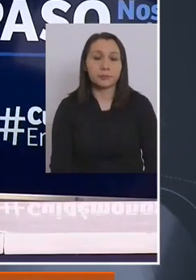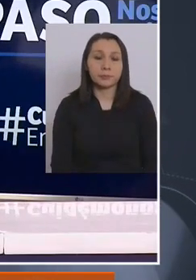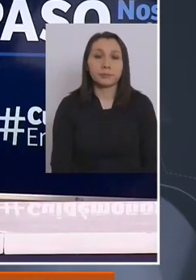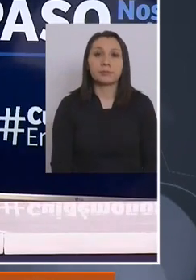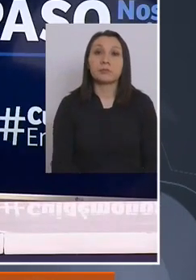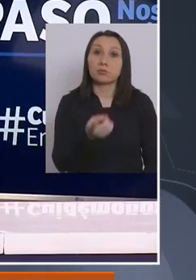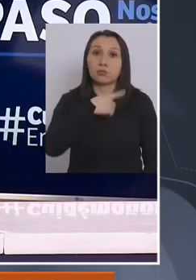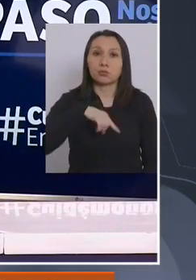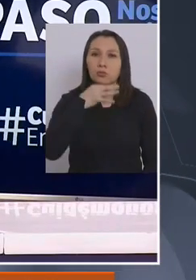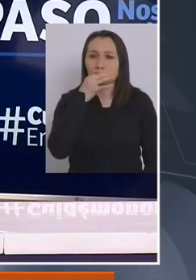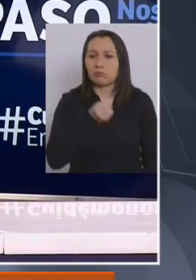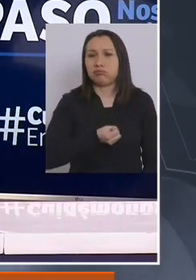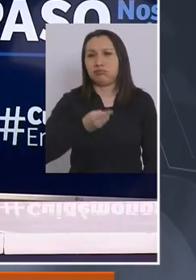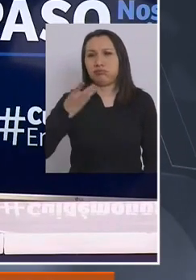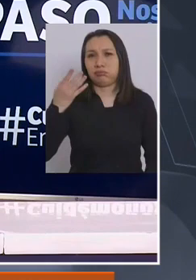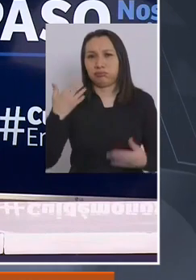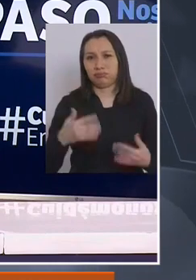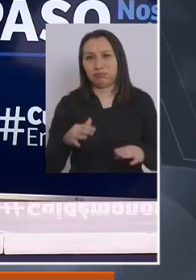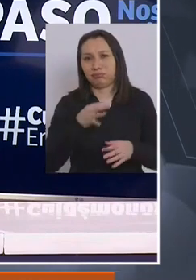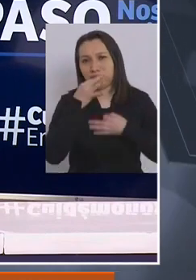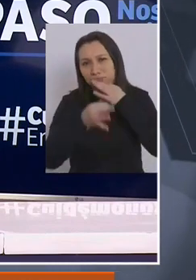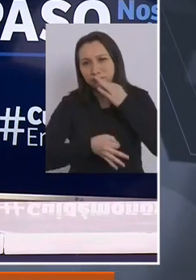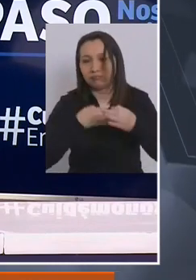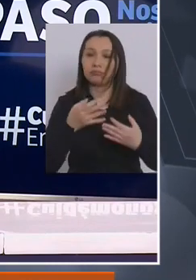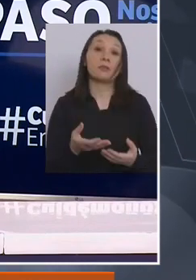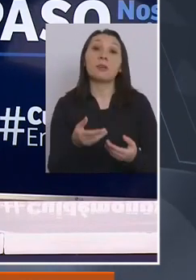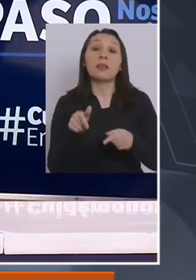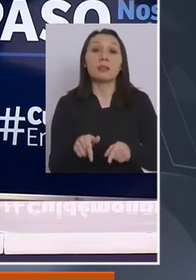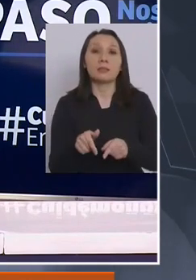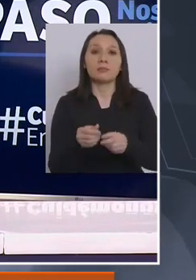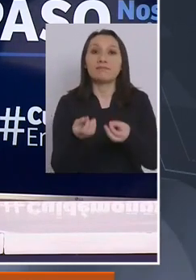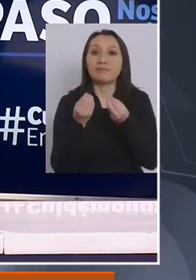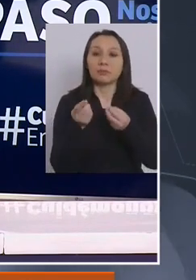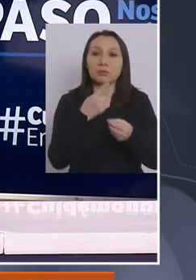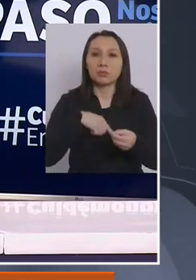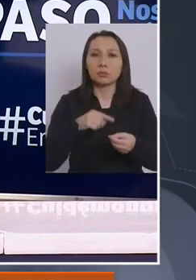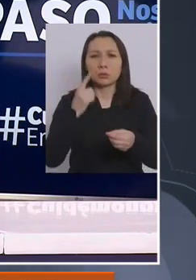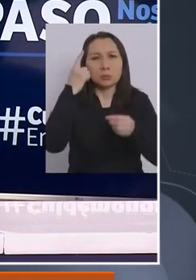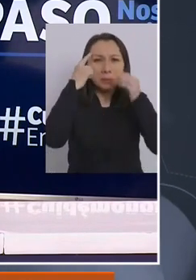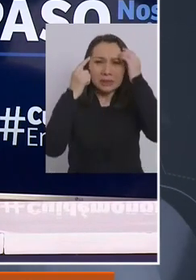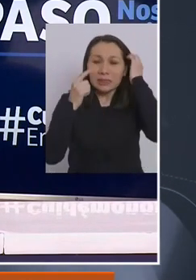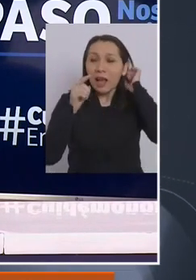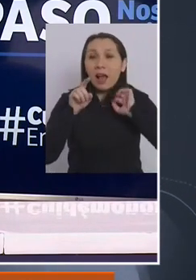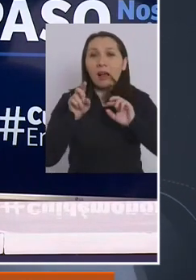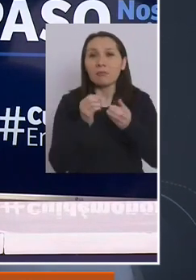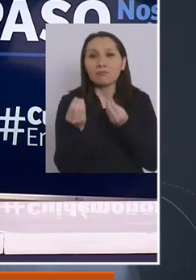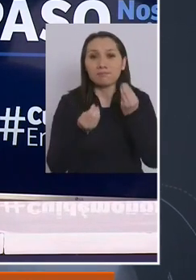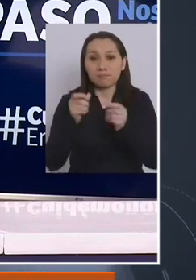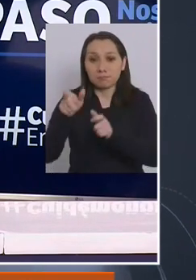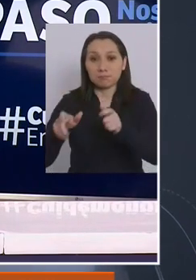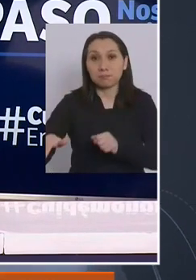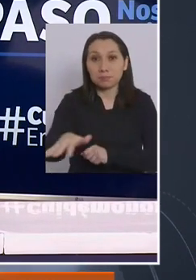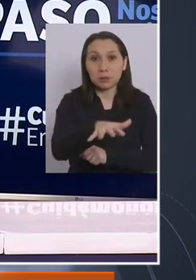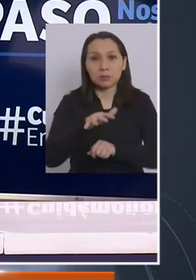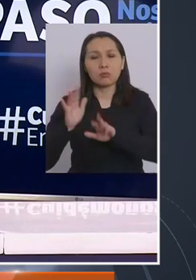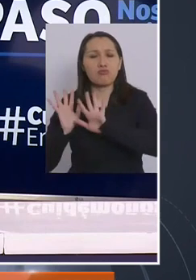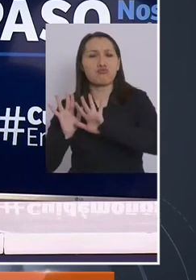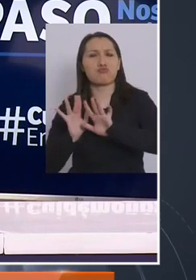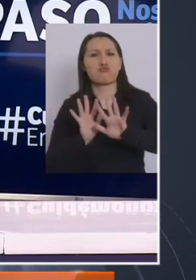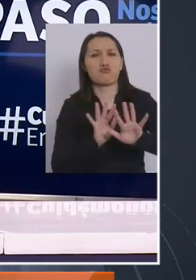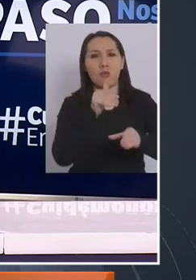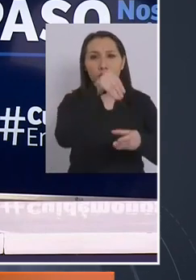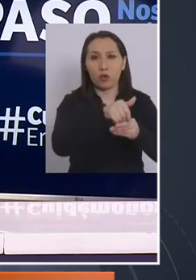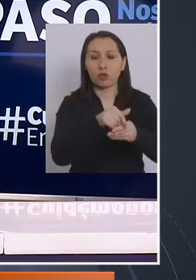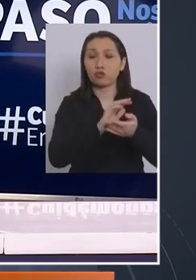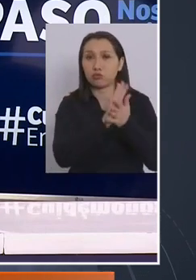dicho en innumerables ocasiones. Si bien hemos tomado medidas para que la población vaya a votar